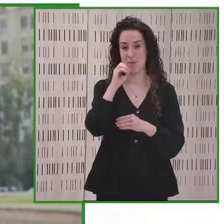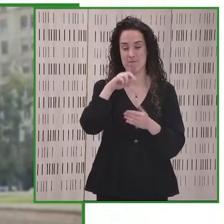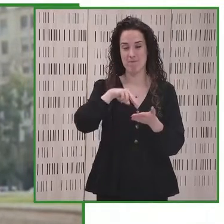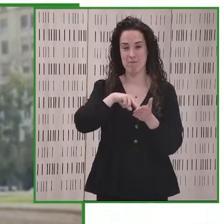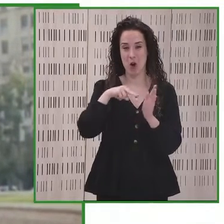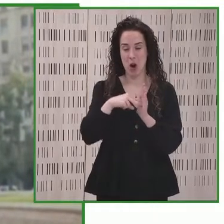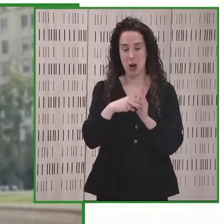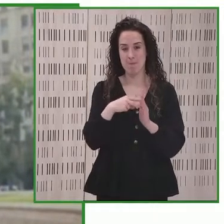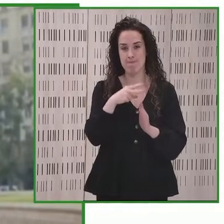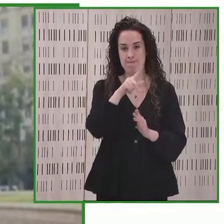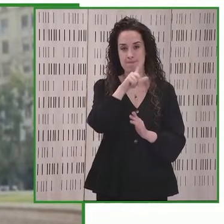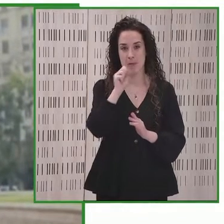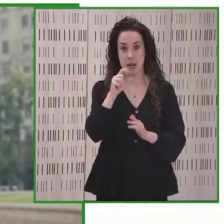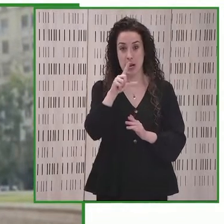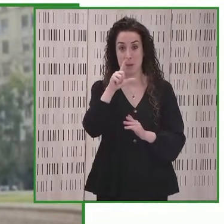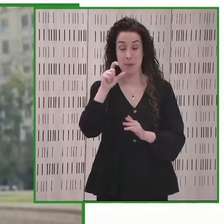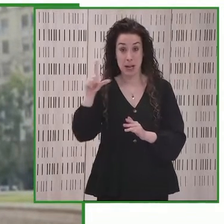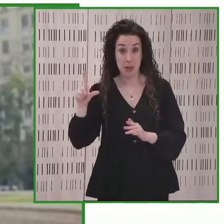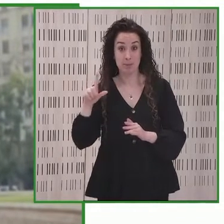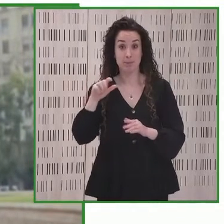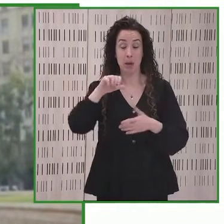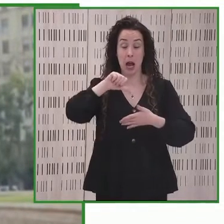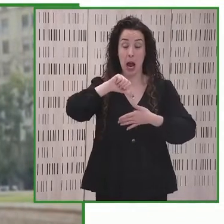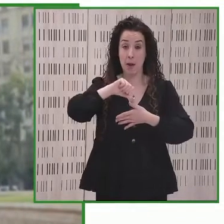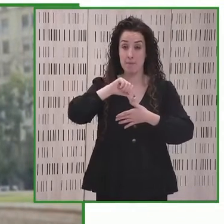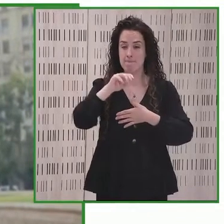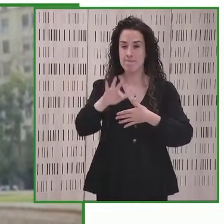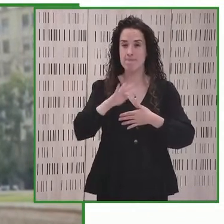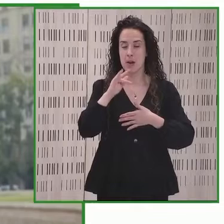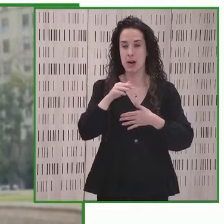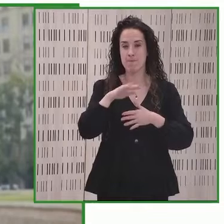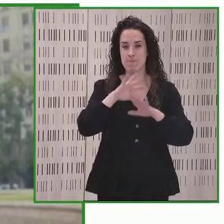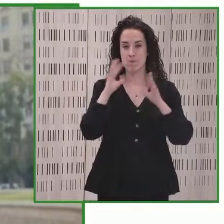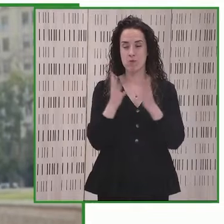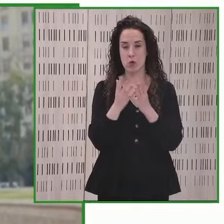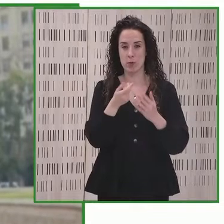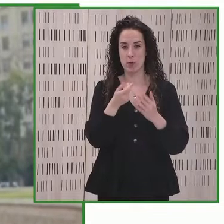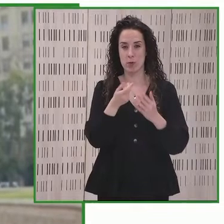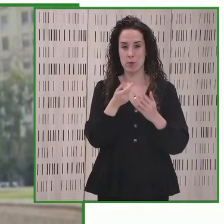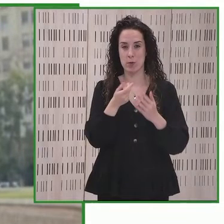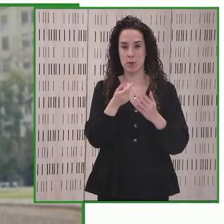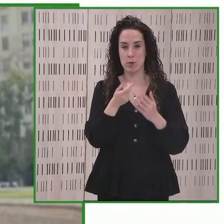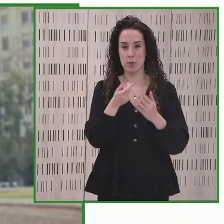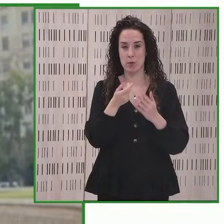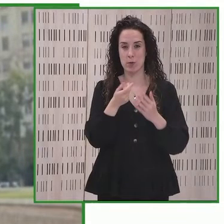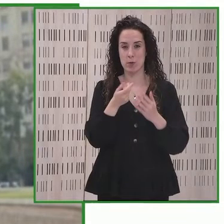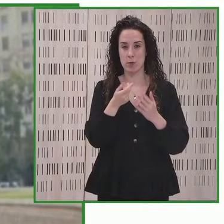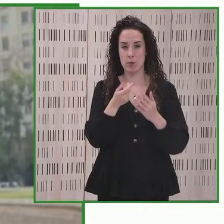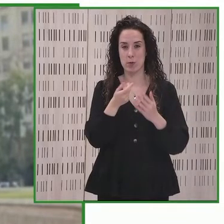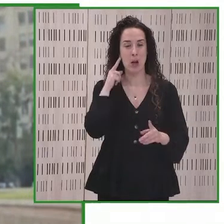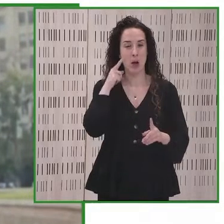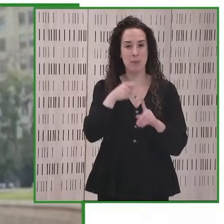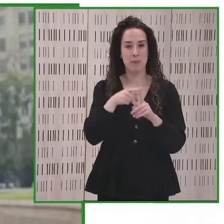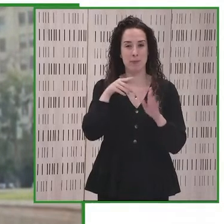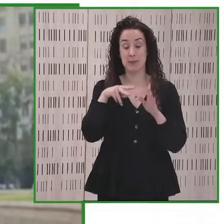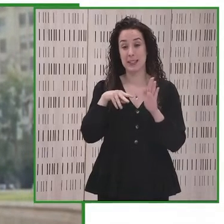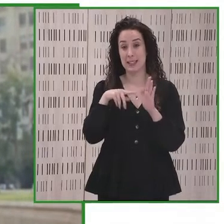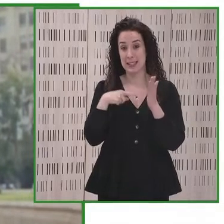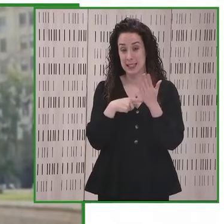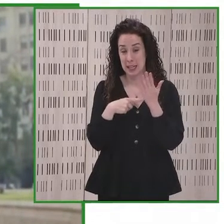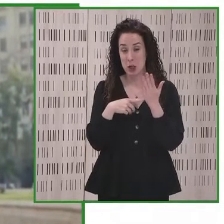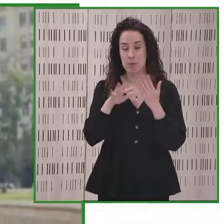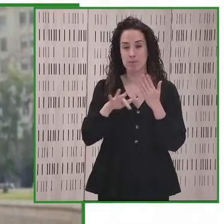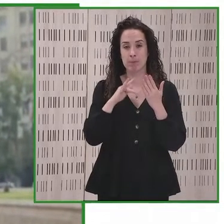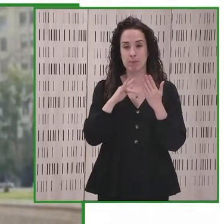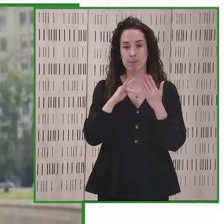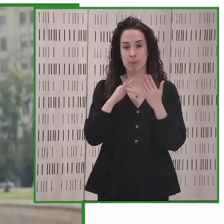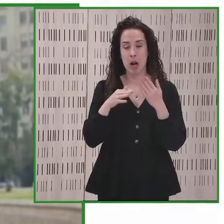América Latina y el mundo hispanoparlante sobre accesibilidad y tecnologías de la información sabemos como